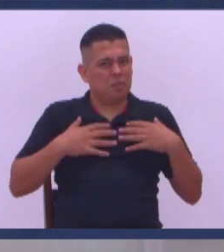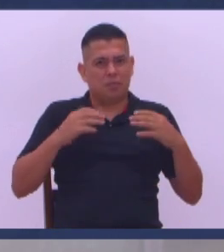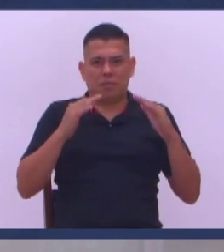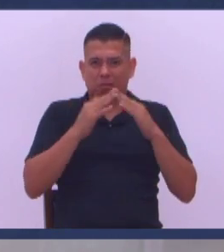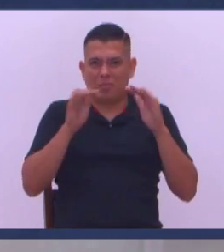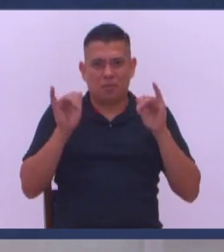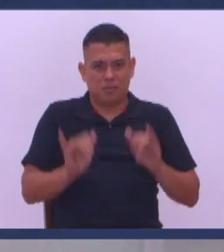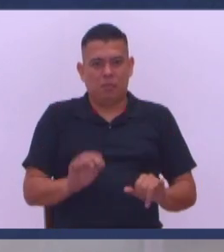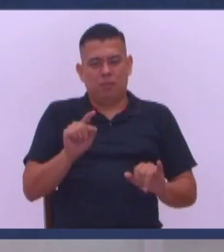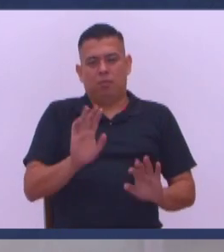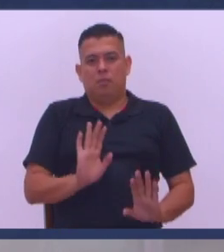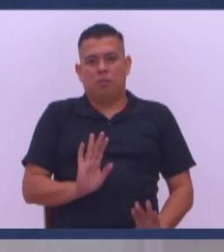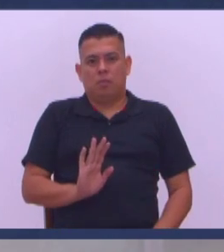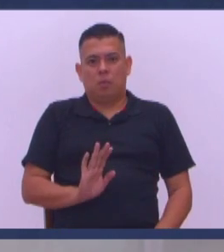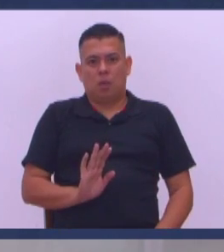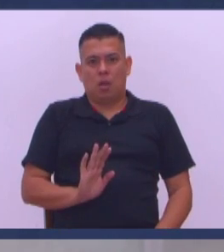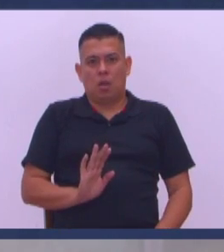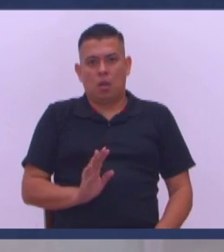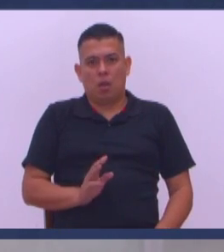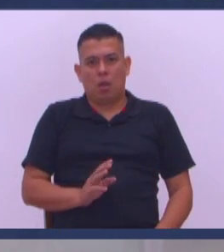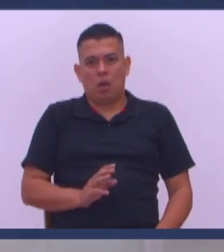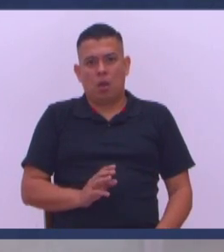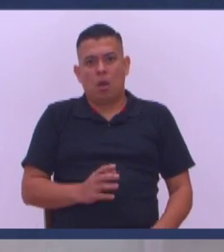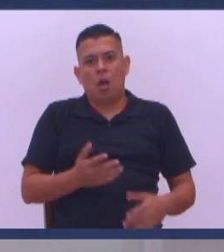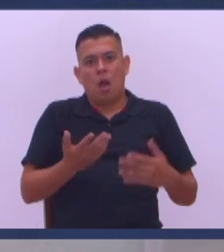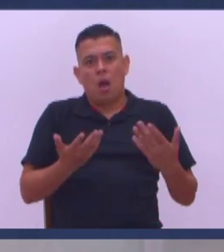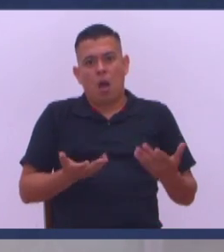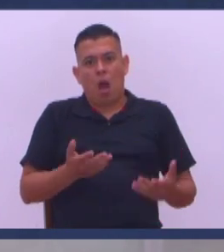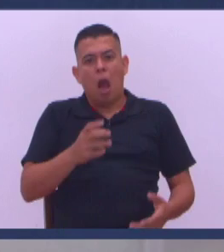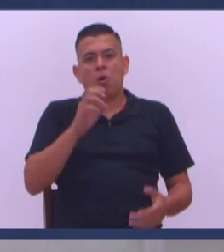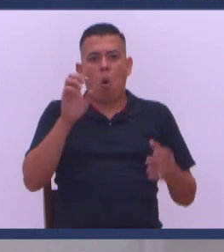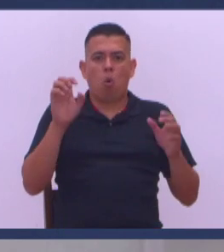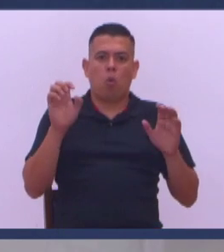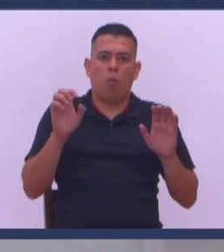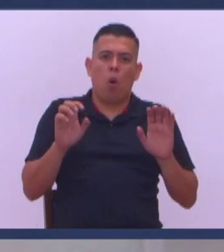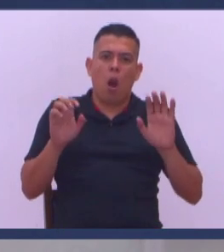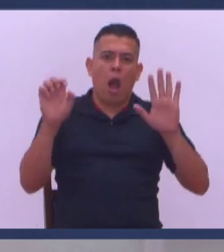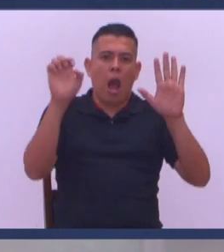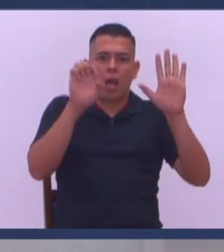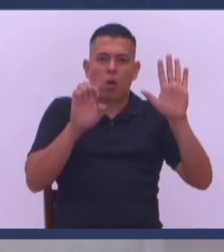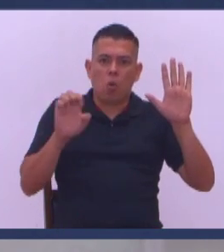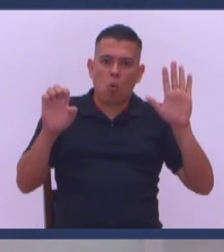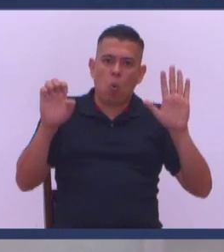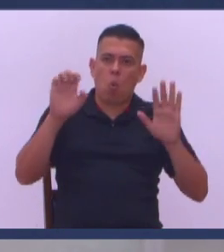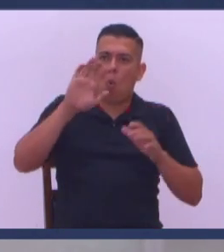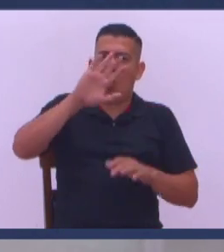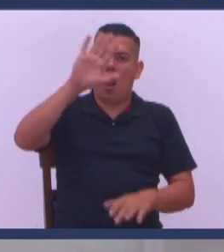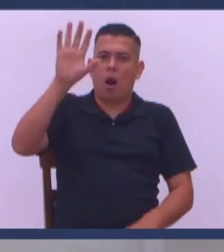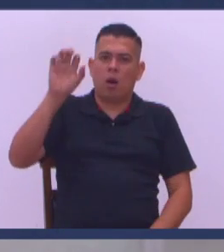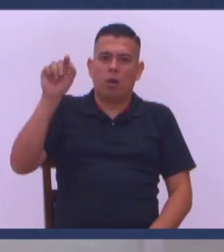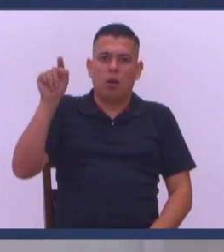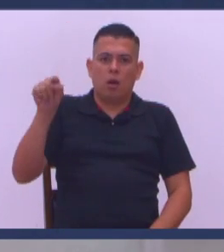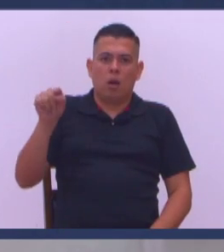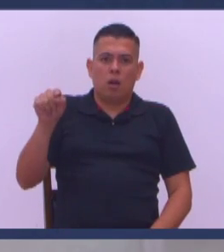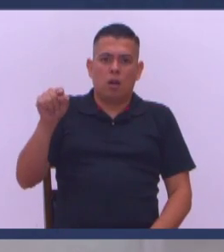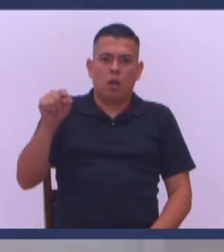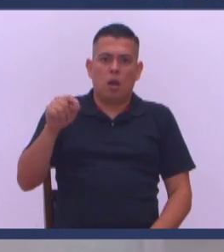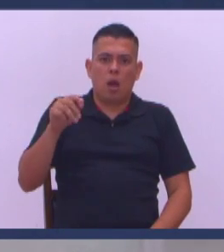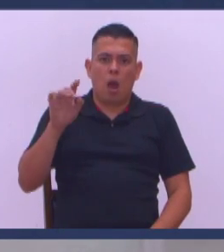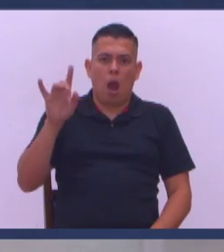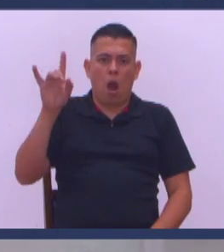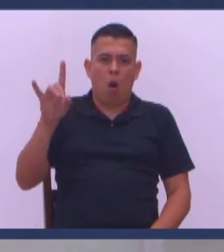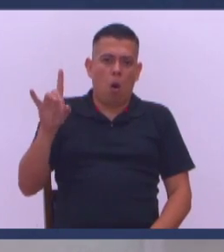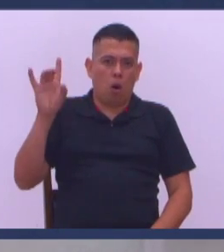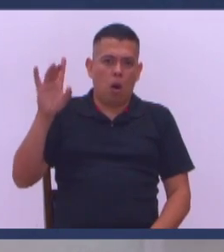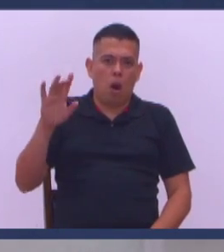todos aquellos Que han encontrado Le encontraron un lado A vivir en Europa Le encontraron un lado A vivir en Sudamérica Le encontraron un lado En vivir en Australia